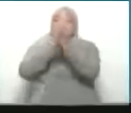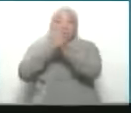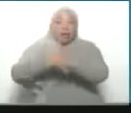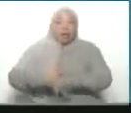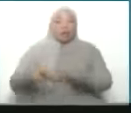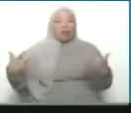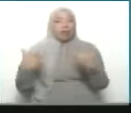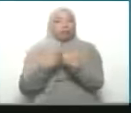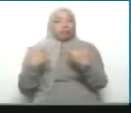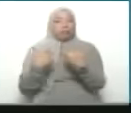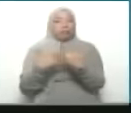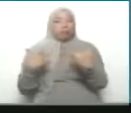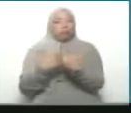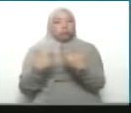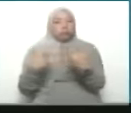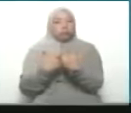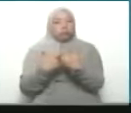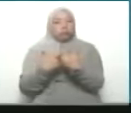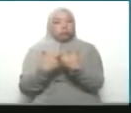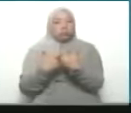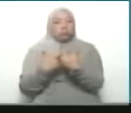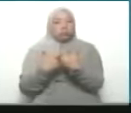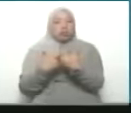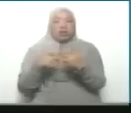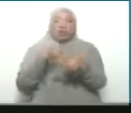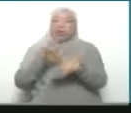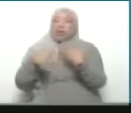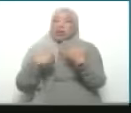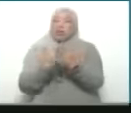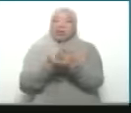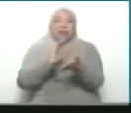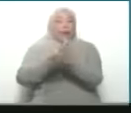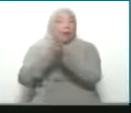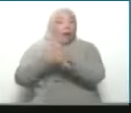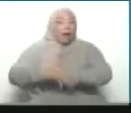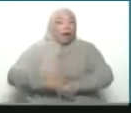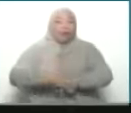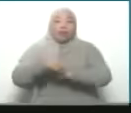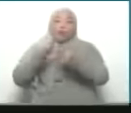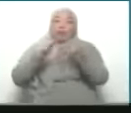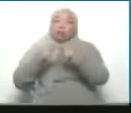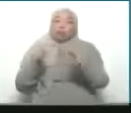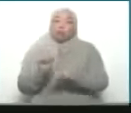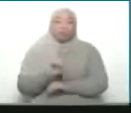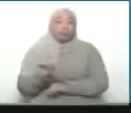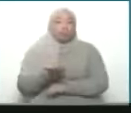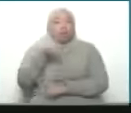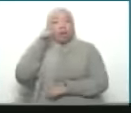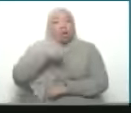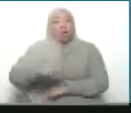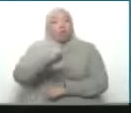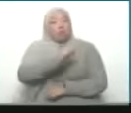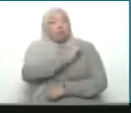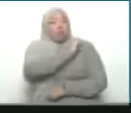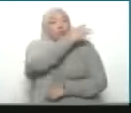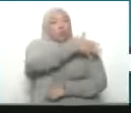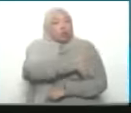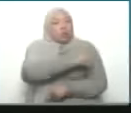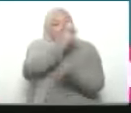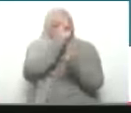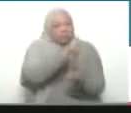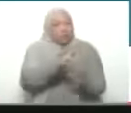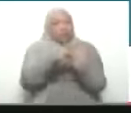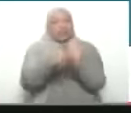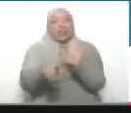fuego, que baje la escalada de guerra, que no se estigmatice al pueblo palestino y que se